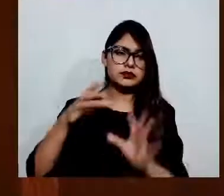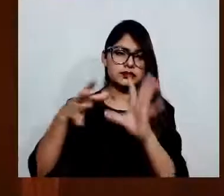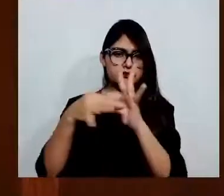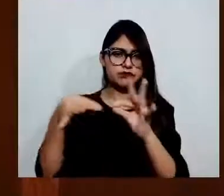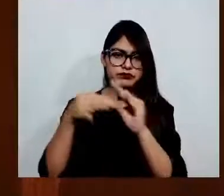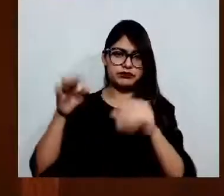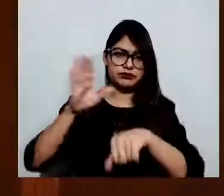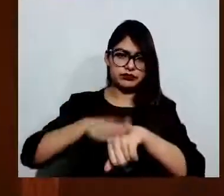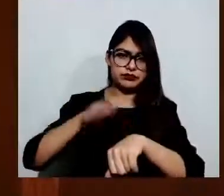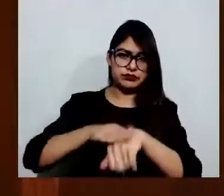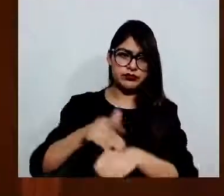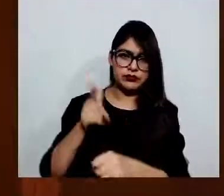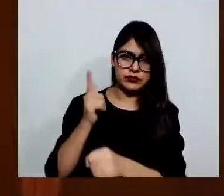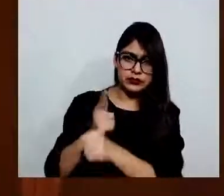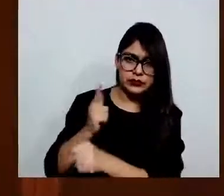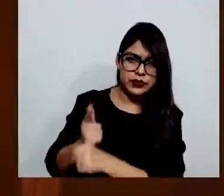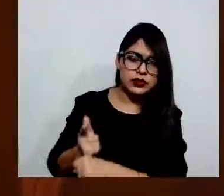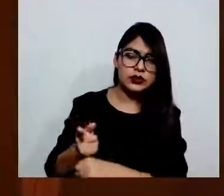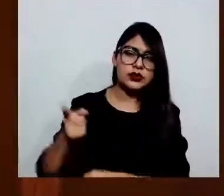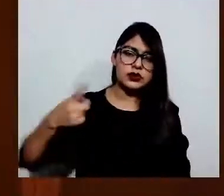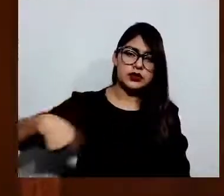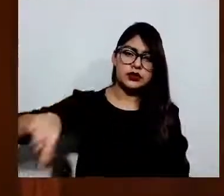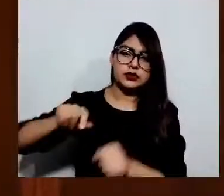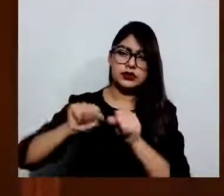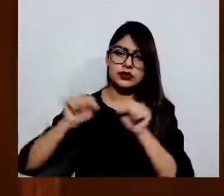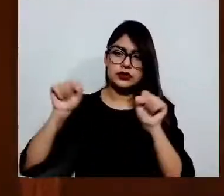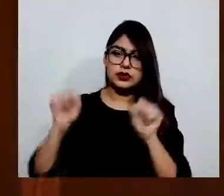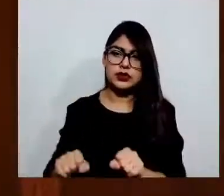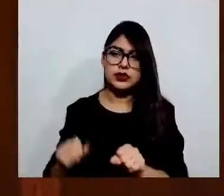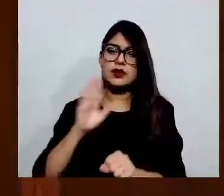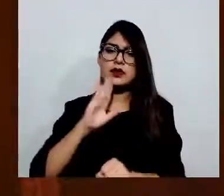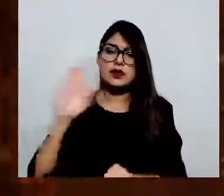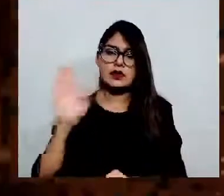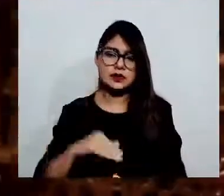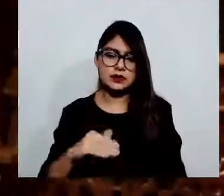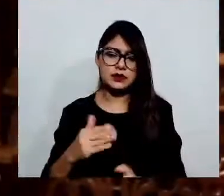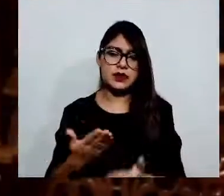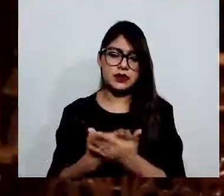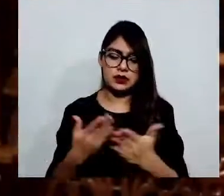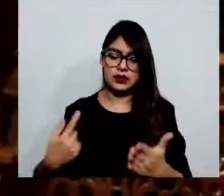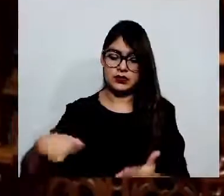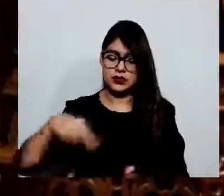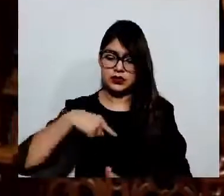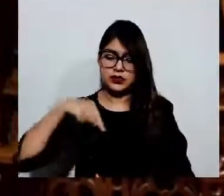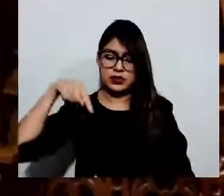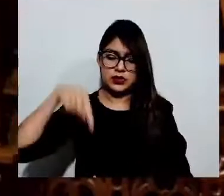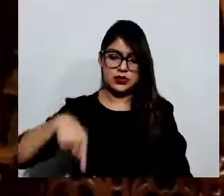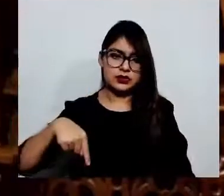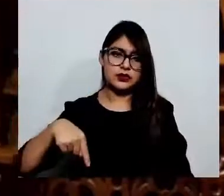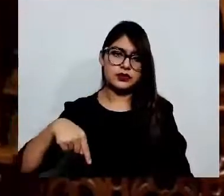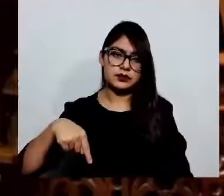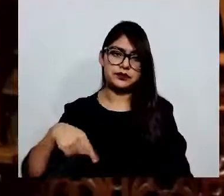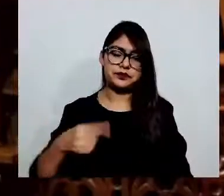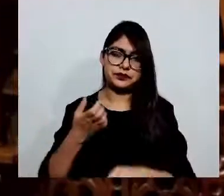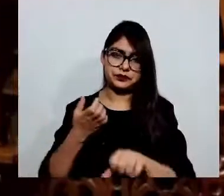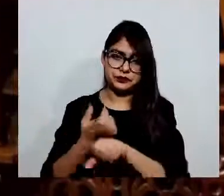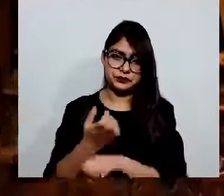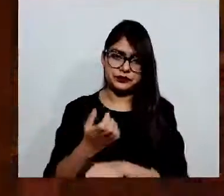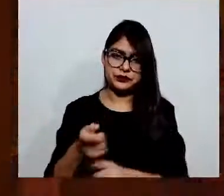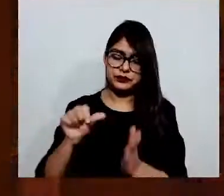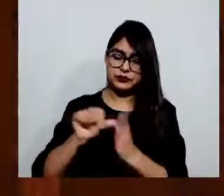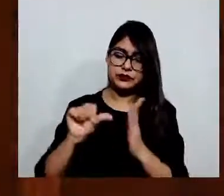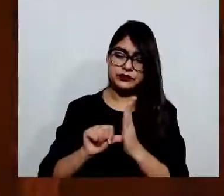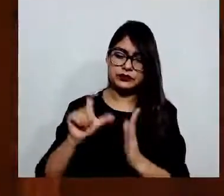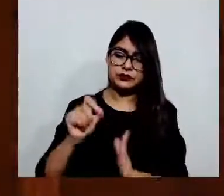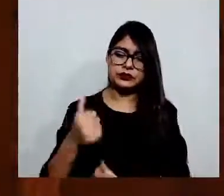del sistema. En nuestra entidad, el artículo 126 del Código Penal del Estado de México describe